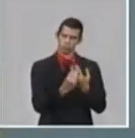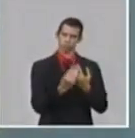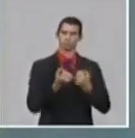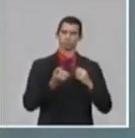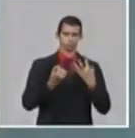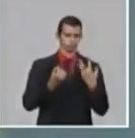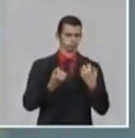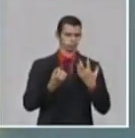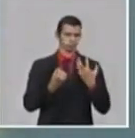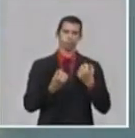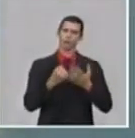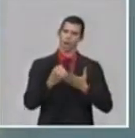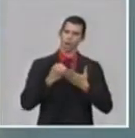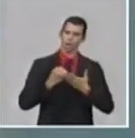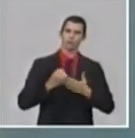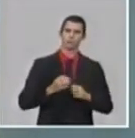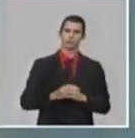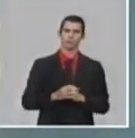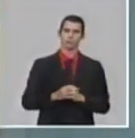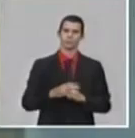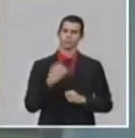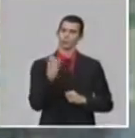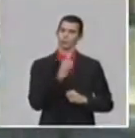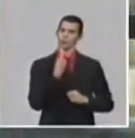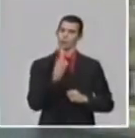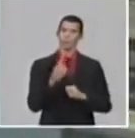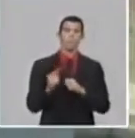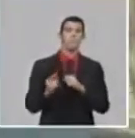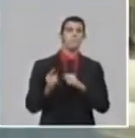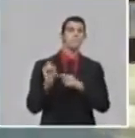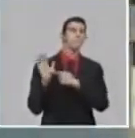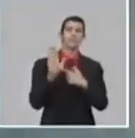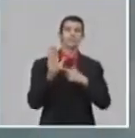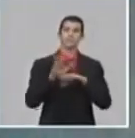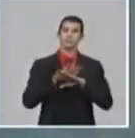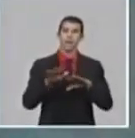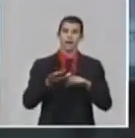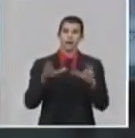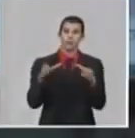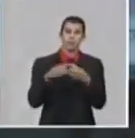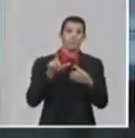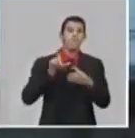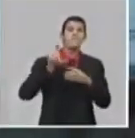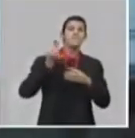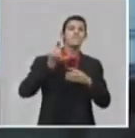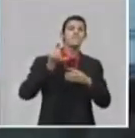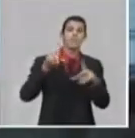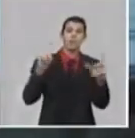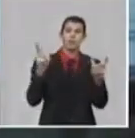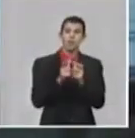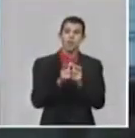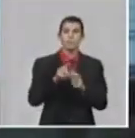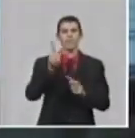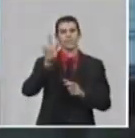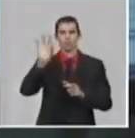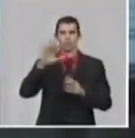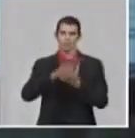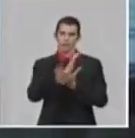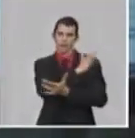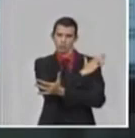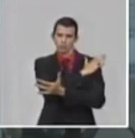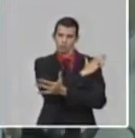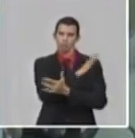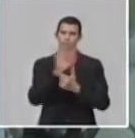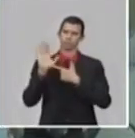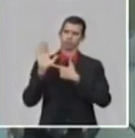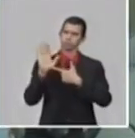el proyecto el 28 de marzo en ese comité y se nos aprobó. Se nos aprobó en